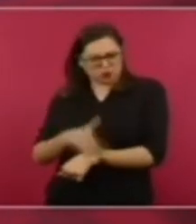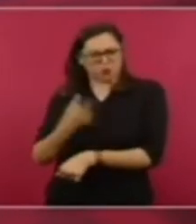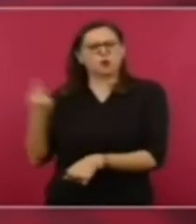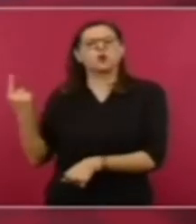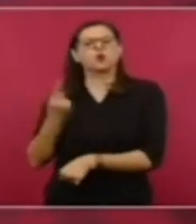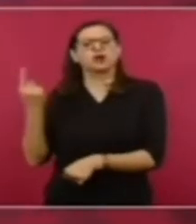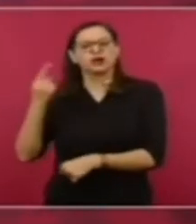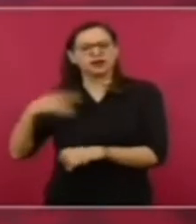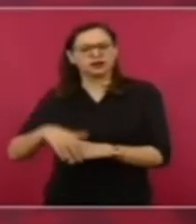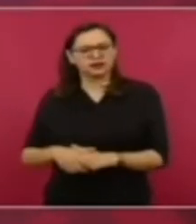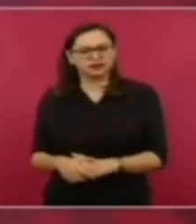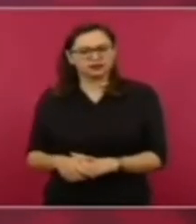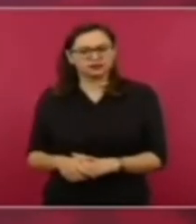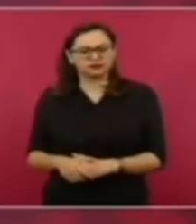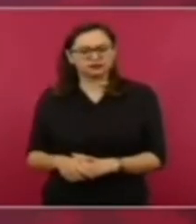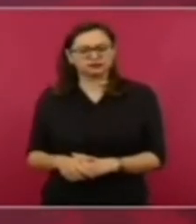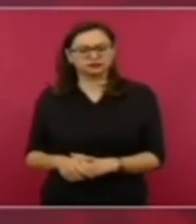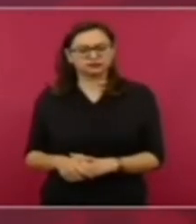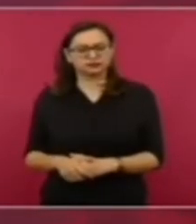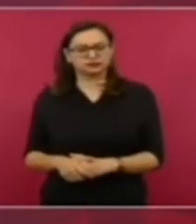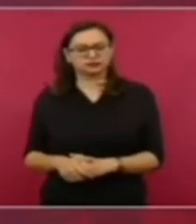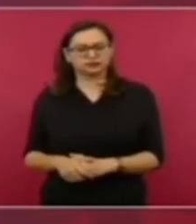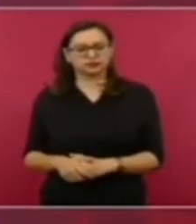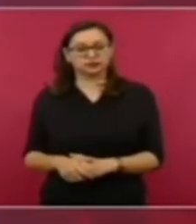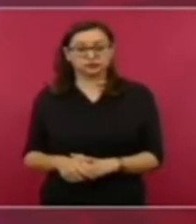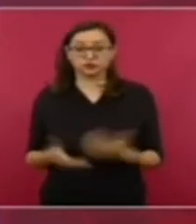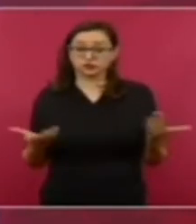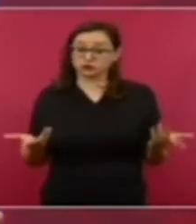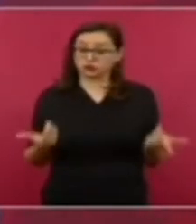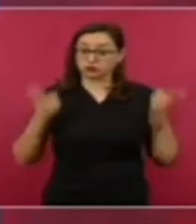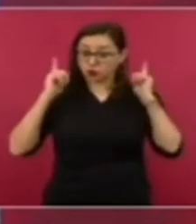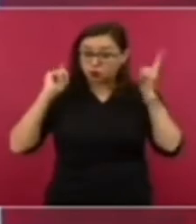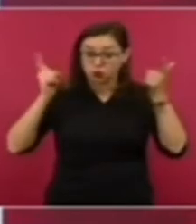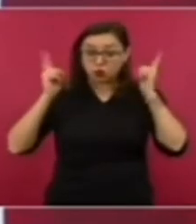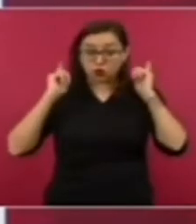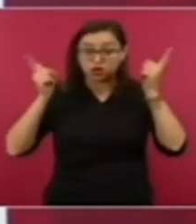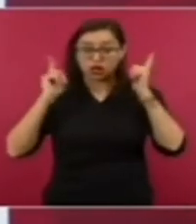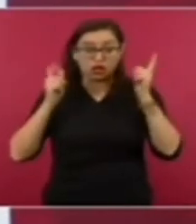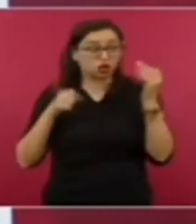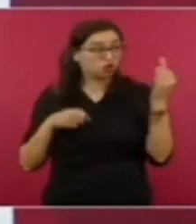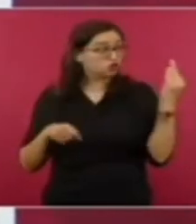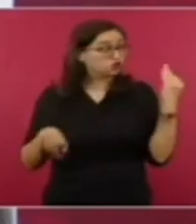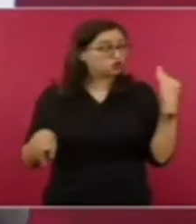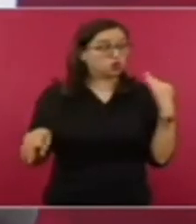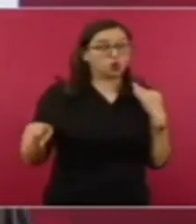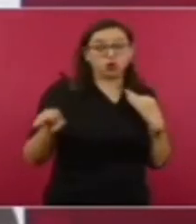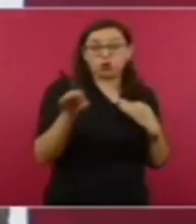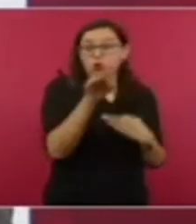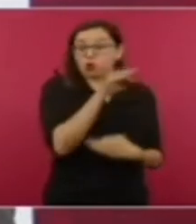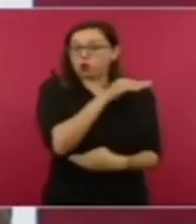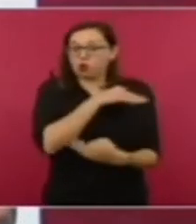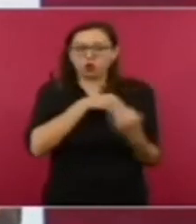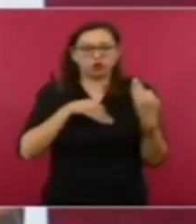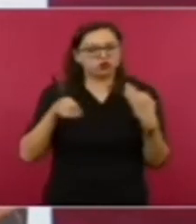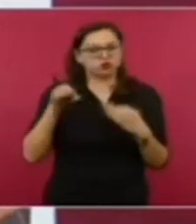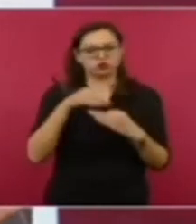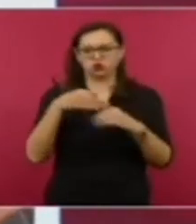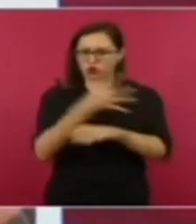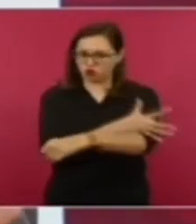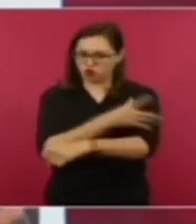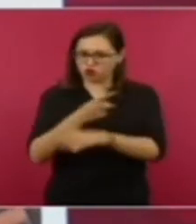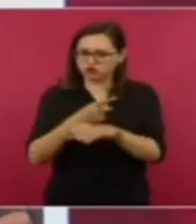ni ojalá y se transparente todo